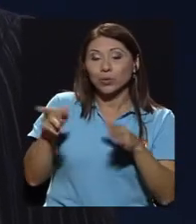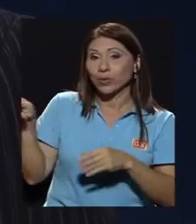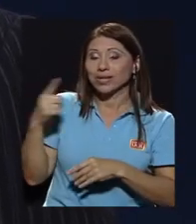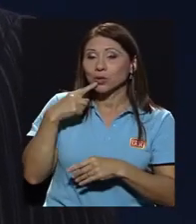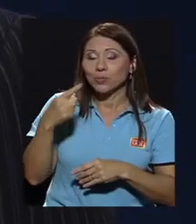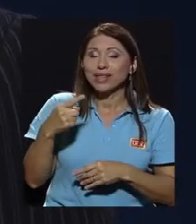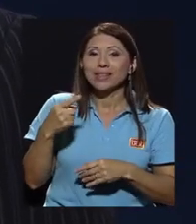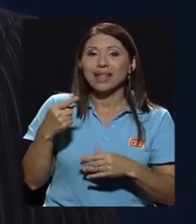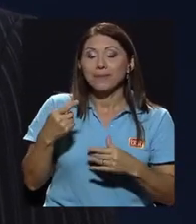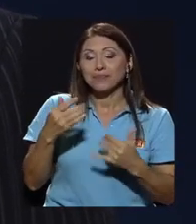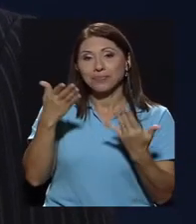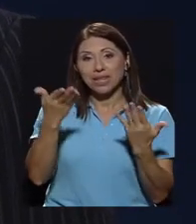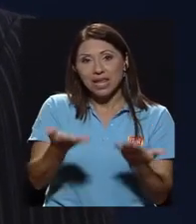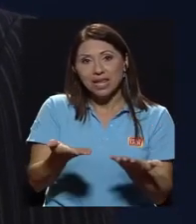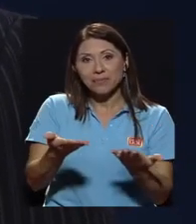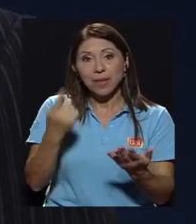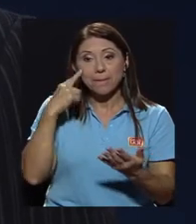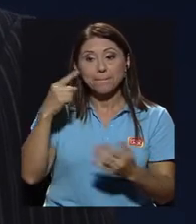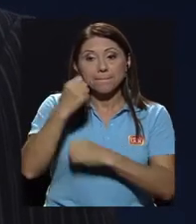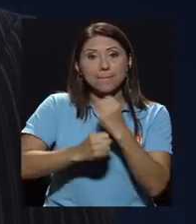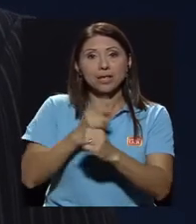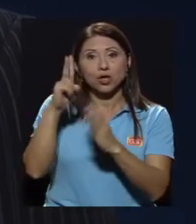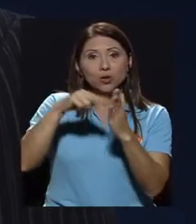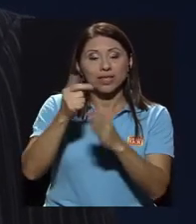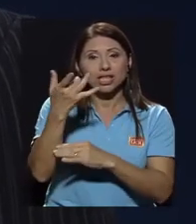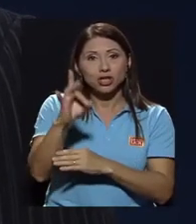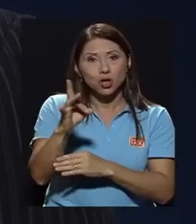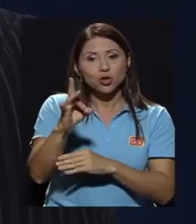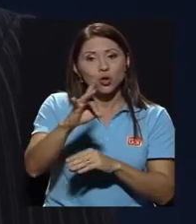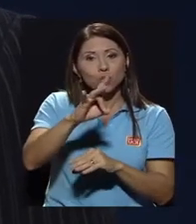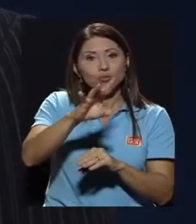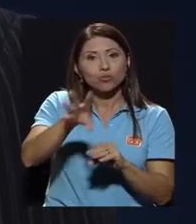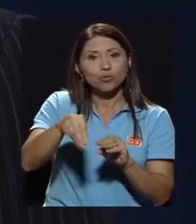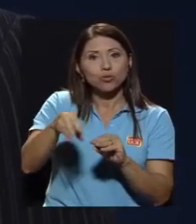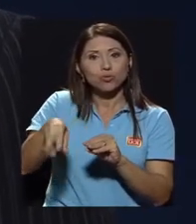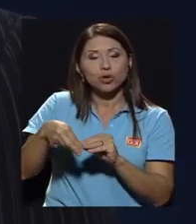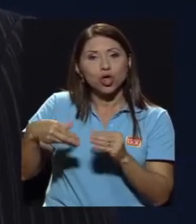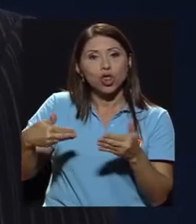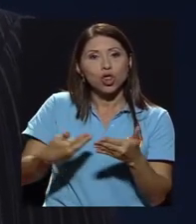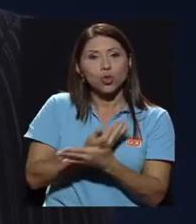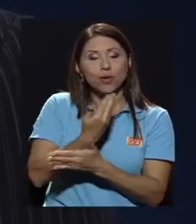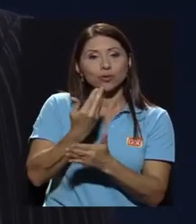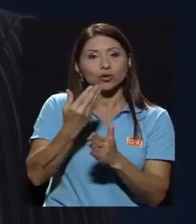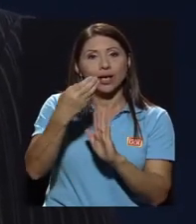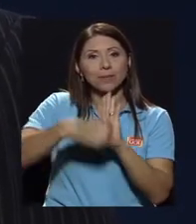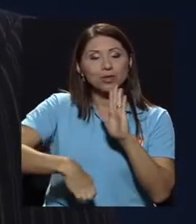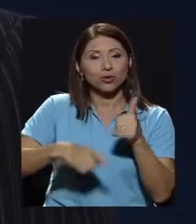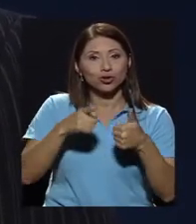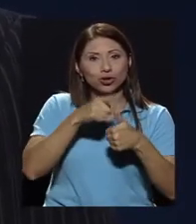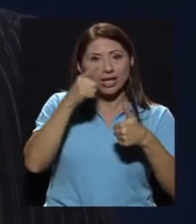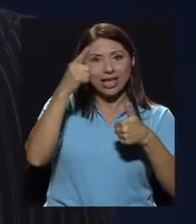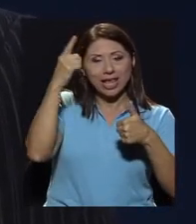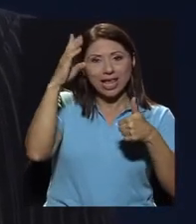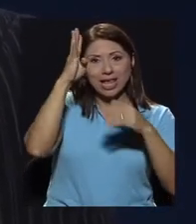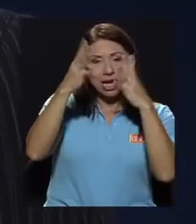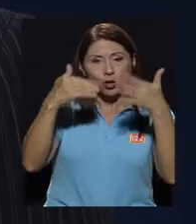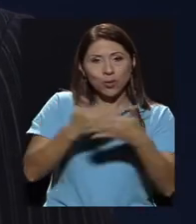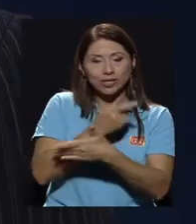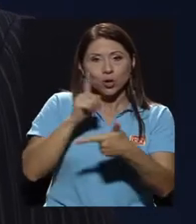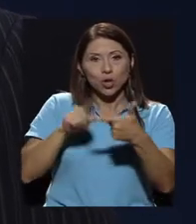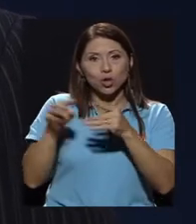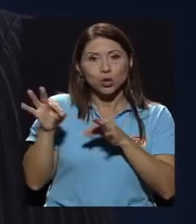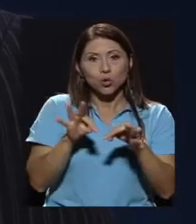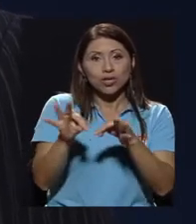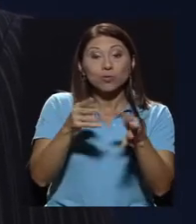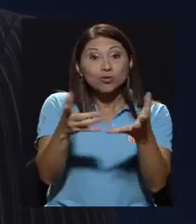existen en este caso para el 2018 dos nuevos capítulos, uno dedicado a la innovación y otro al turismo. Si usted quisiera